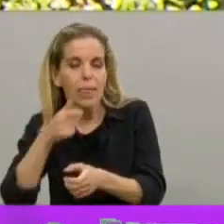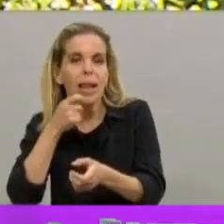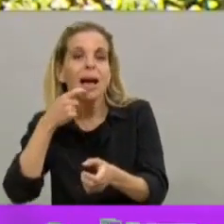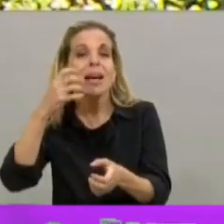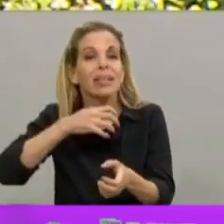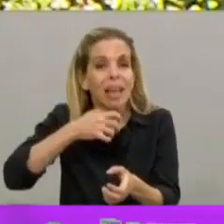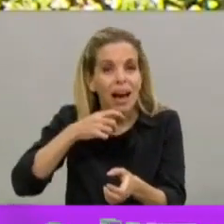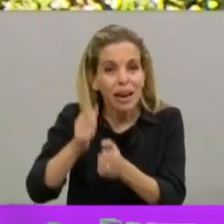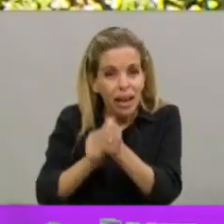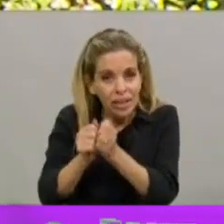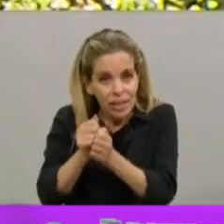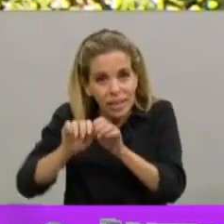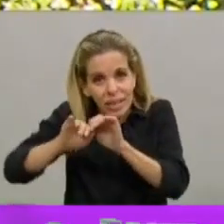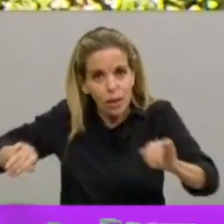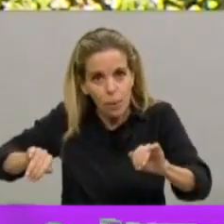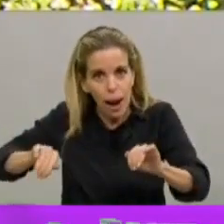ayuden con las donaciones.